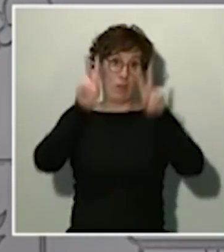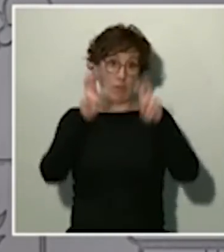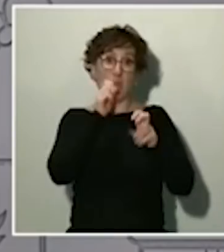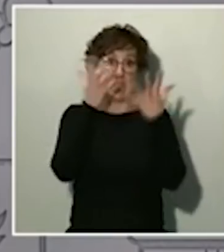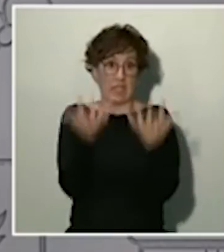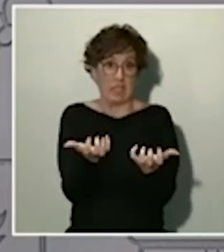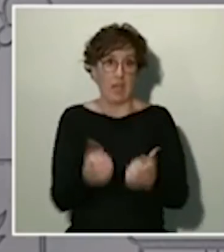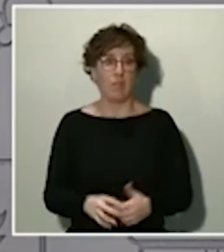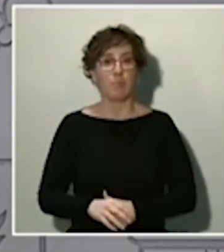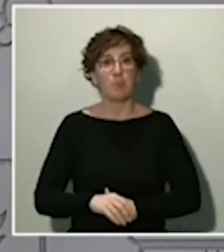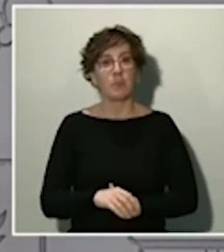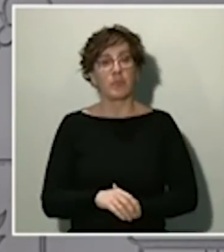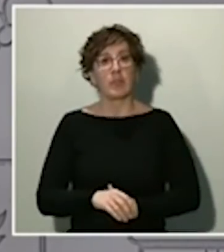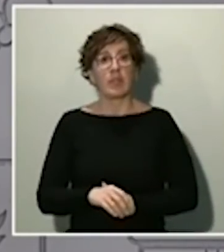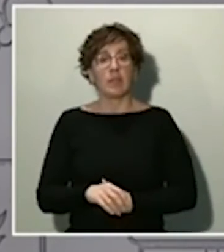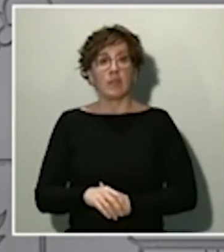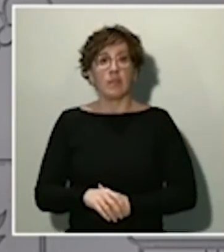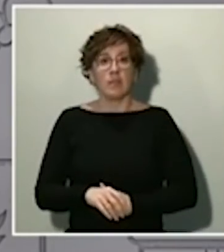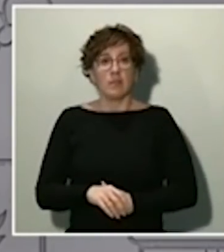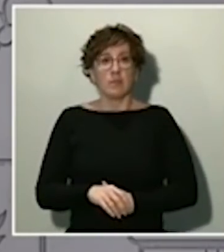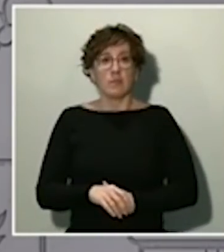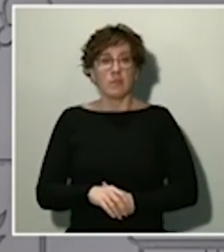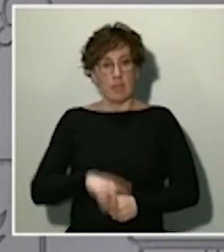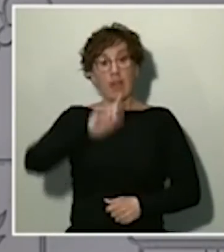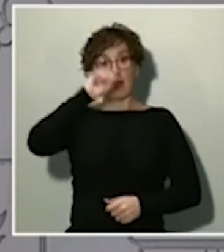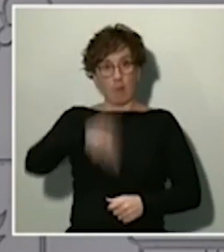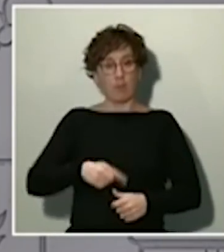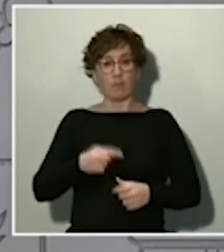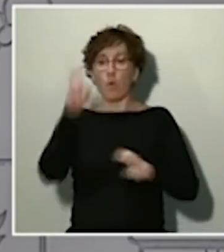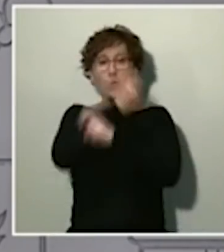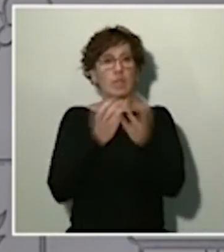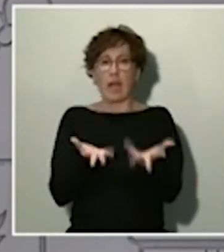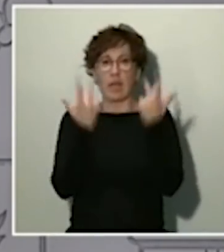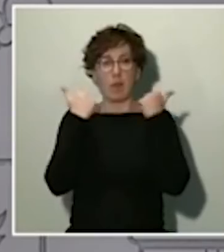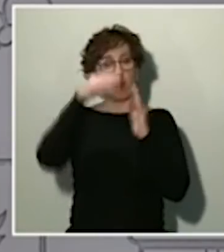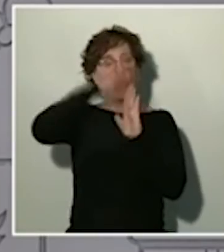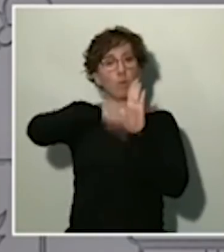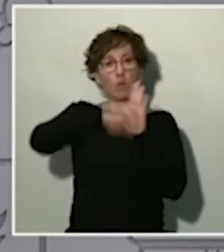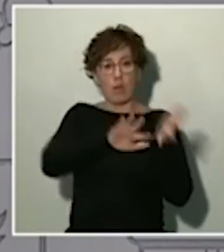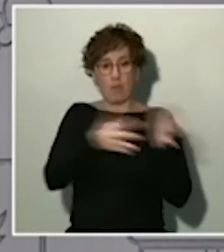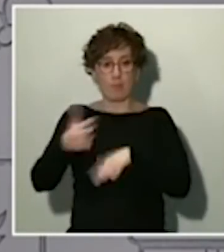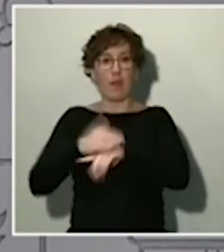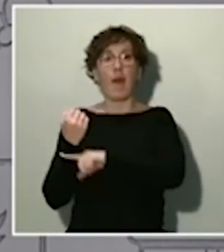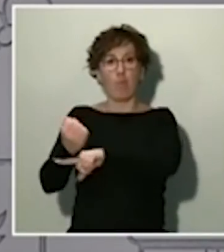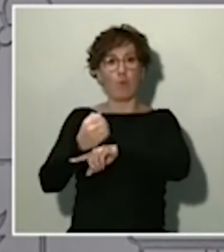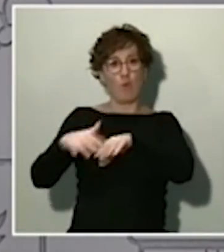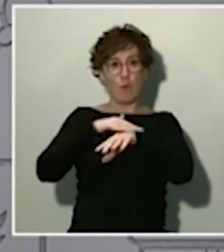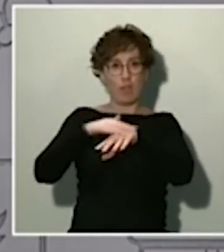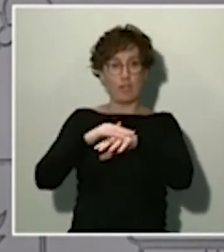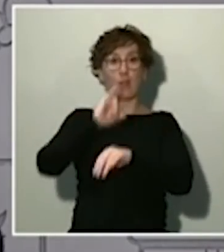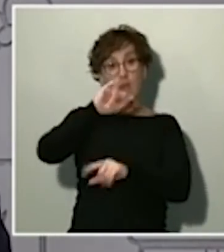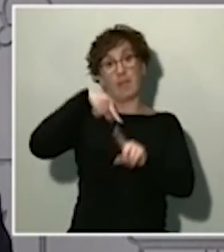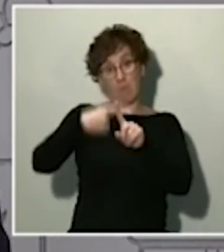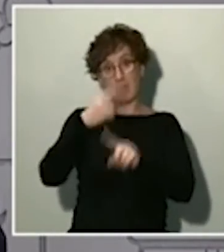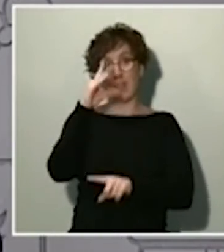Vamos, por otro lado, a acelerar la puesta en marcha de varios programas de apoyo a la digitalización y a la I+.D. de las pequeñas y